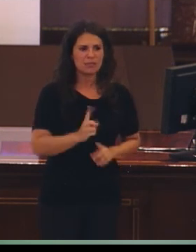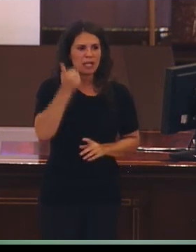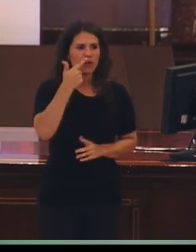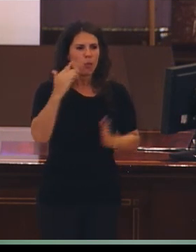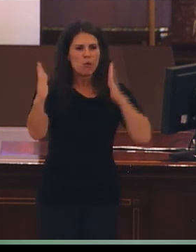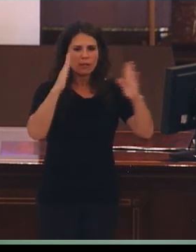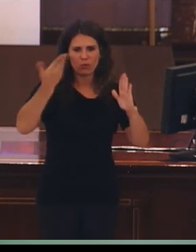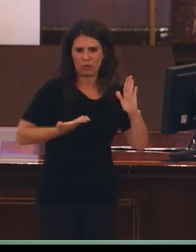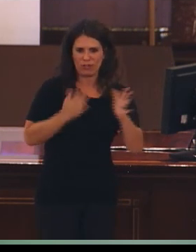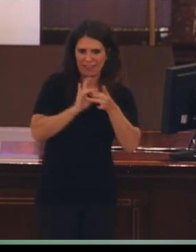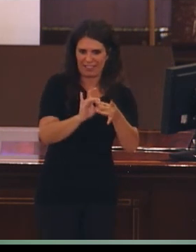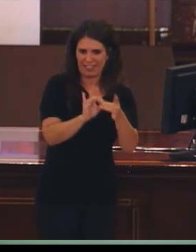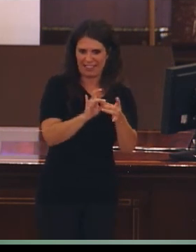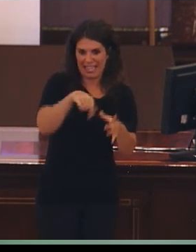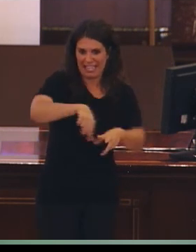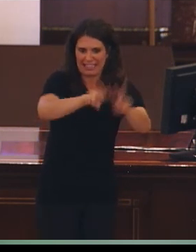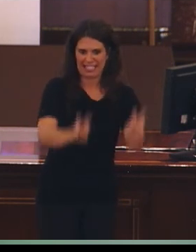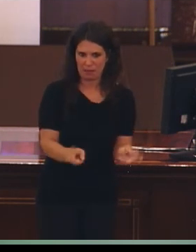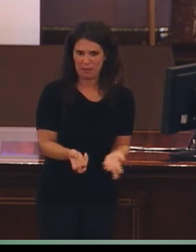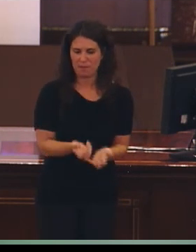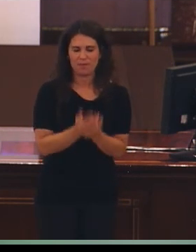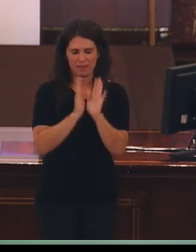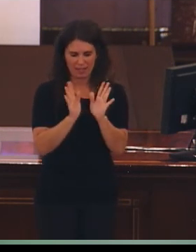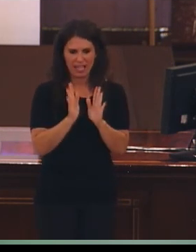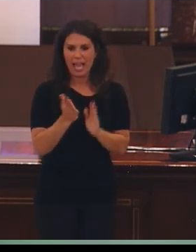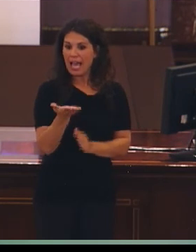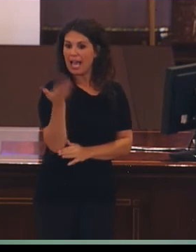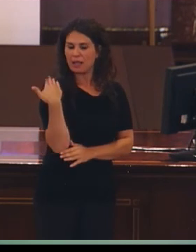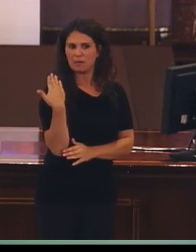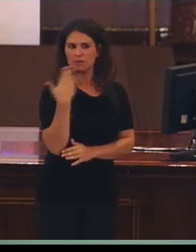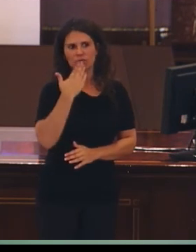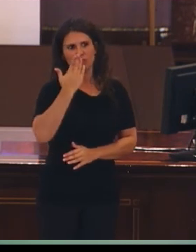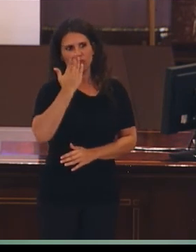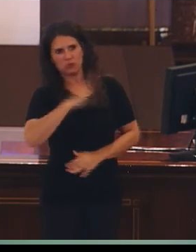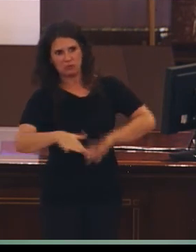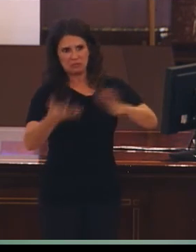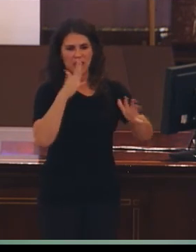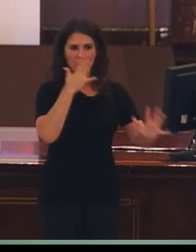explicar que hace unos diez años, aproximadamente,